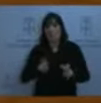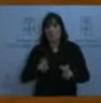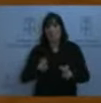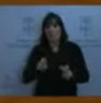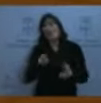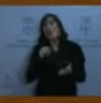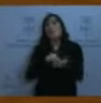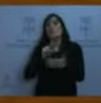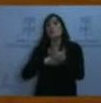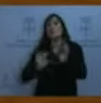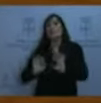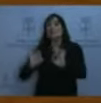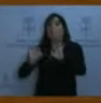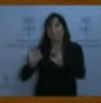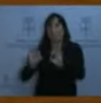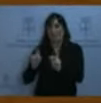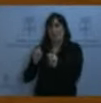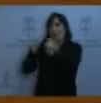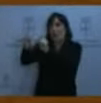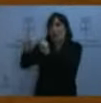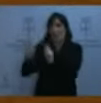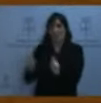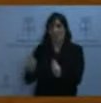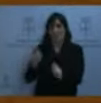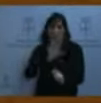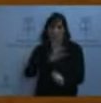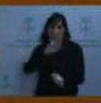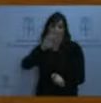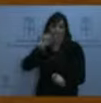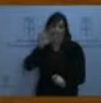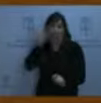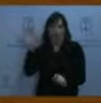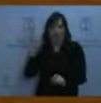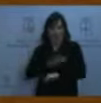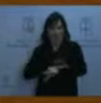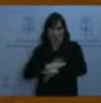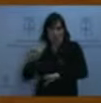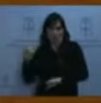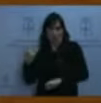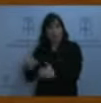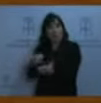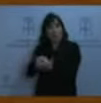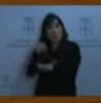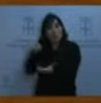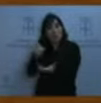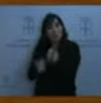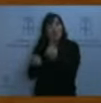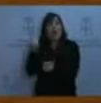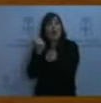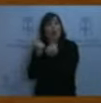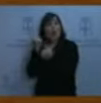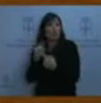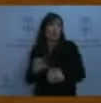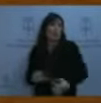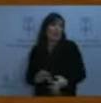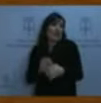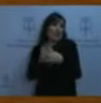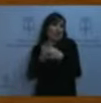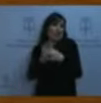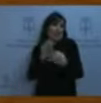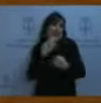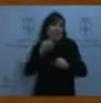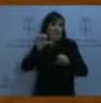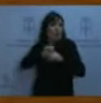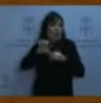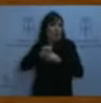Con lo cual, esos impuestos, algunos de ellos, por ejemplo, los relacionados con los hidrocarburos, que se cobran en fábrica, cuando un